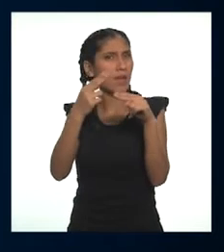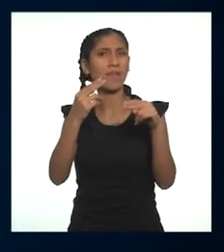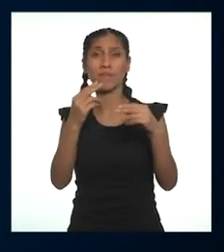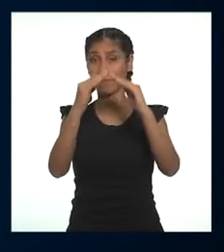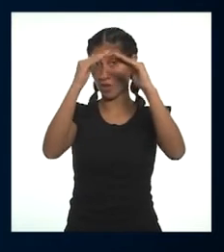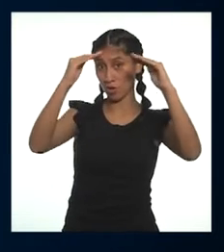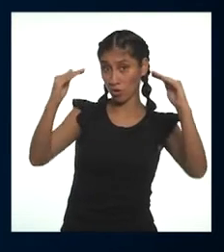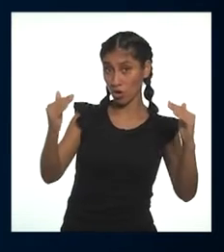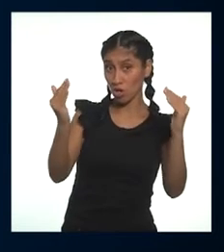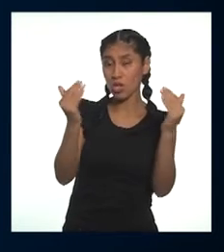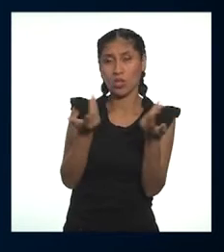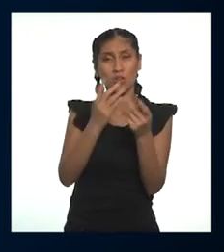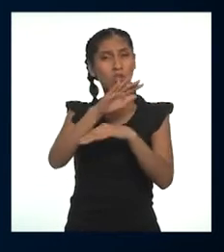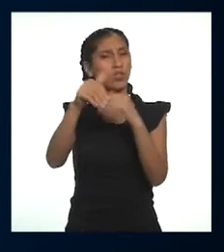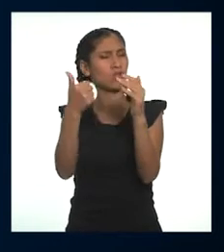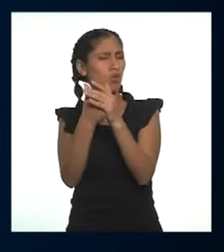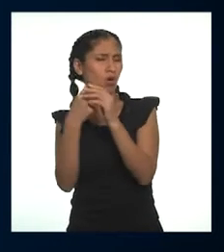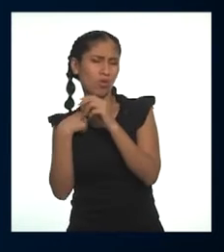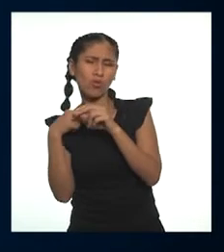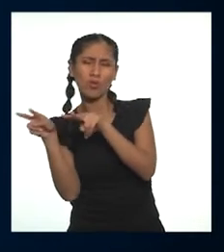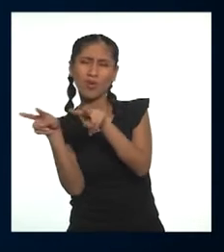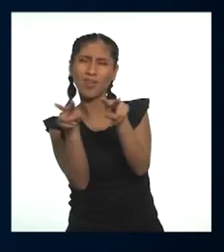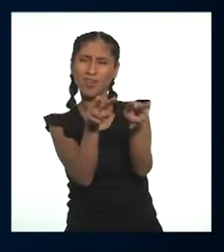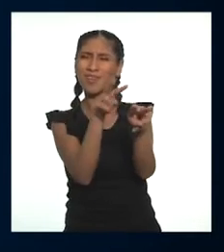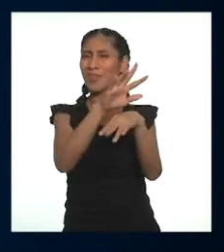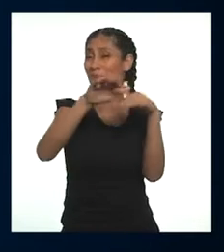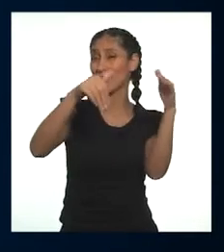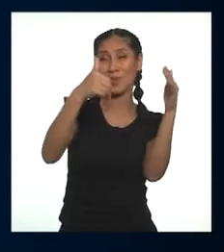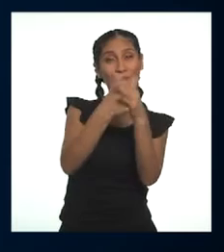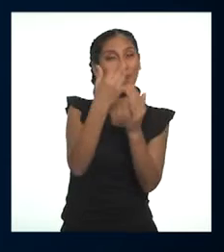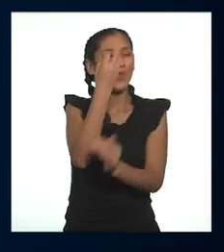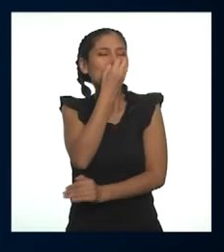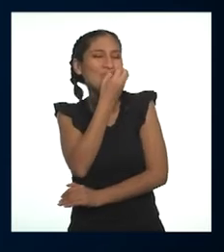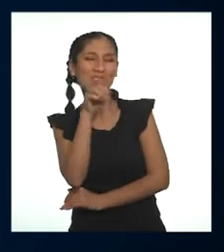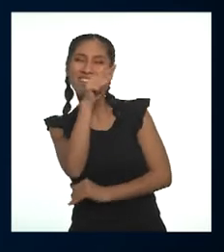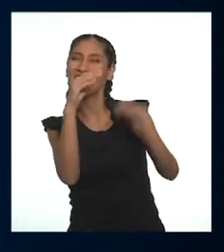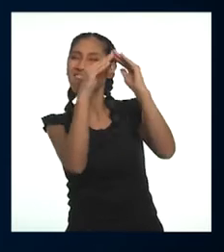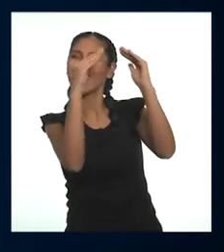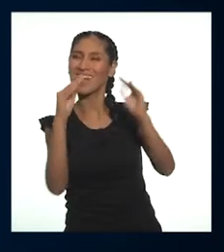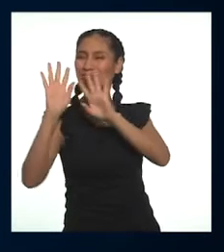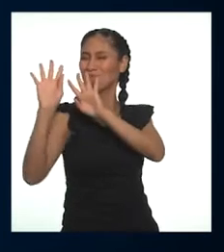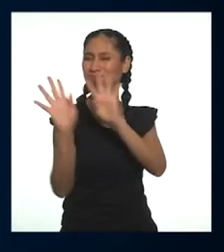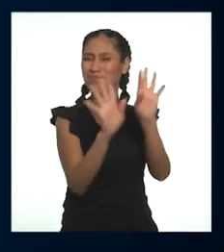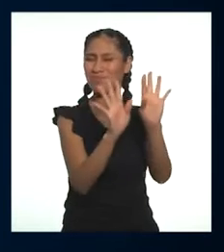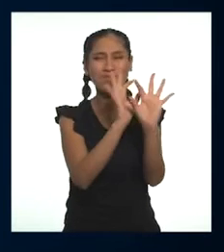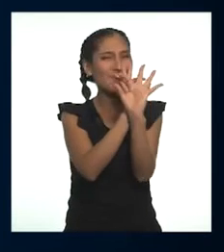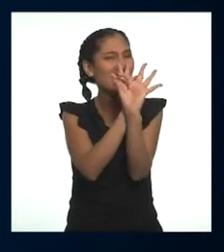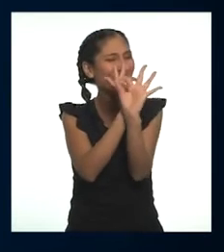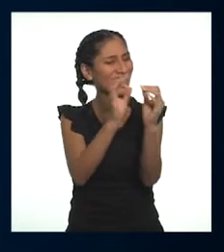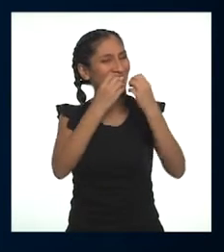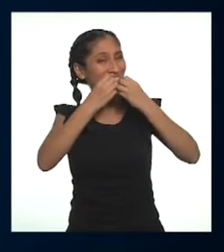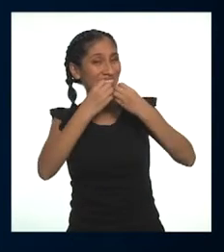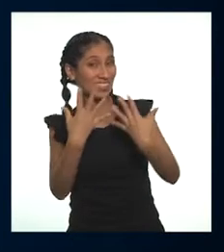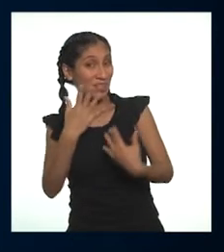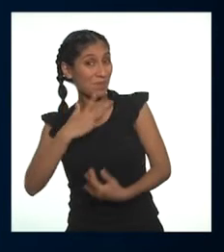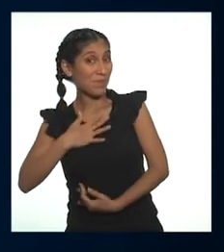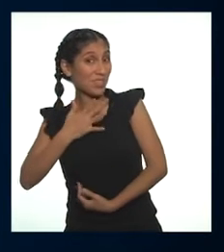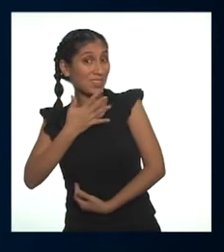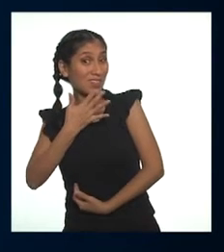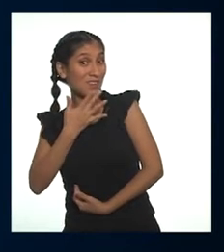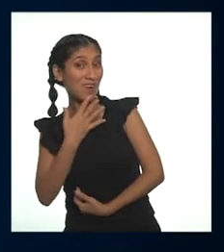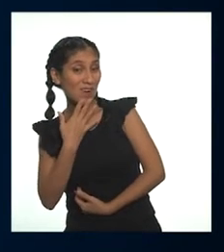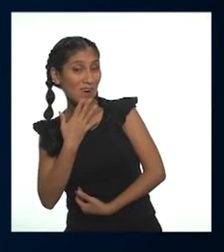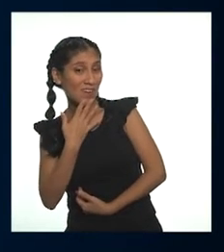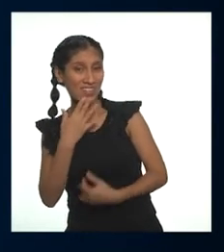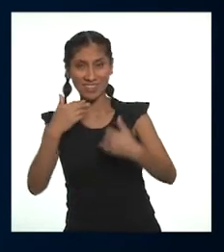y ese fue todo mi mundo. Todo lo verdaderamente bonito, puro y limpio. Mis